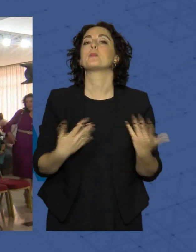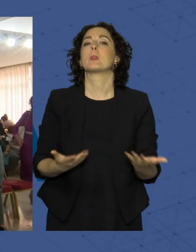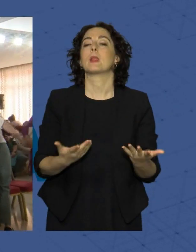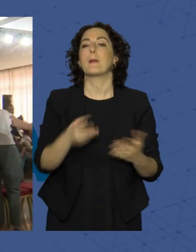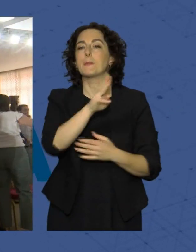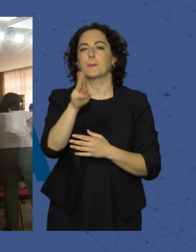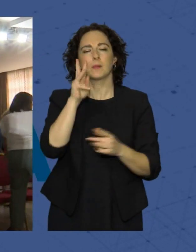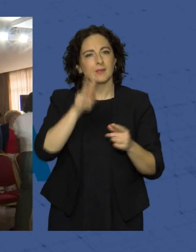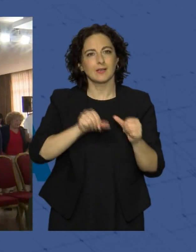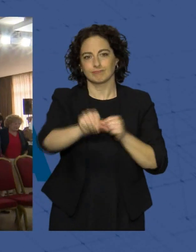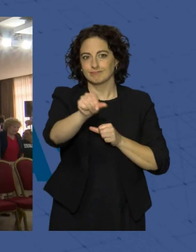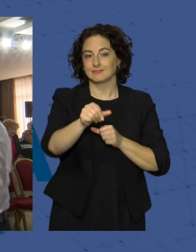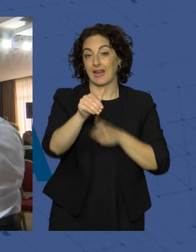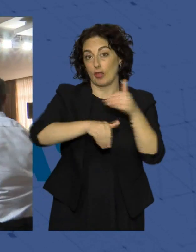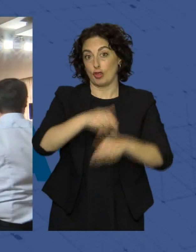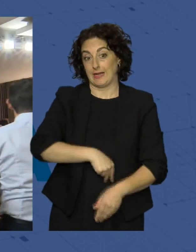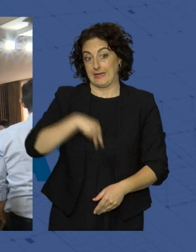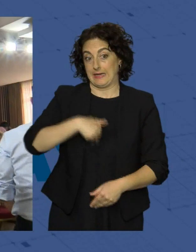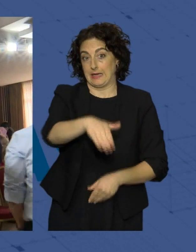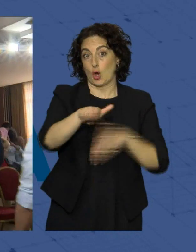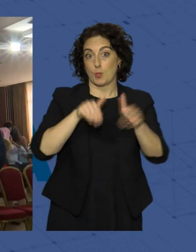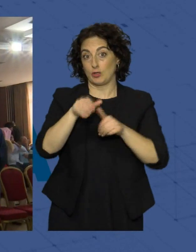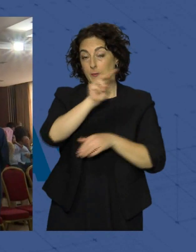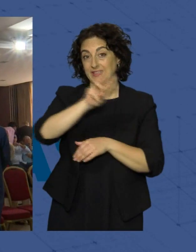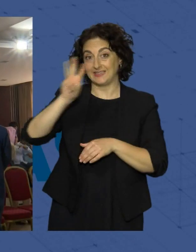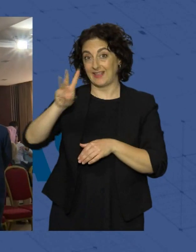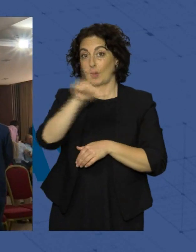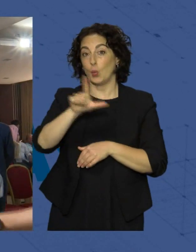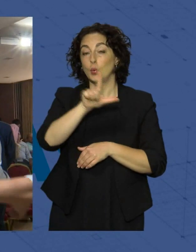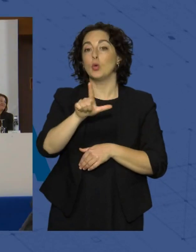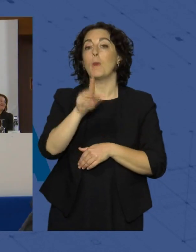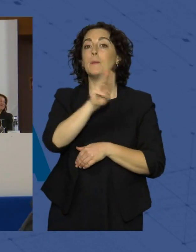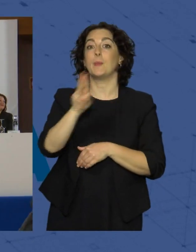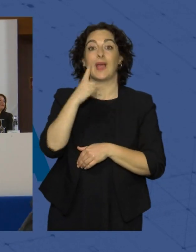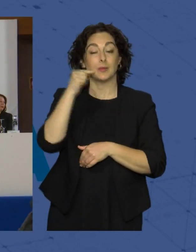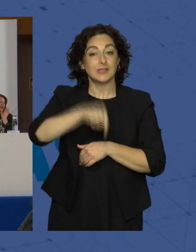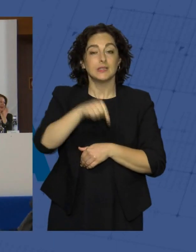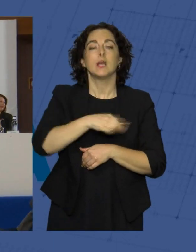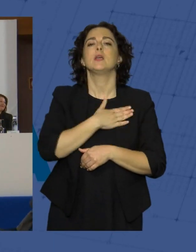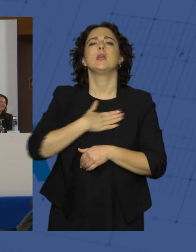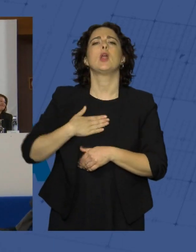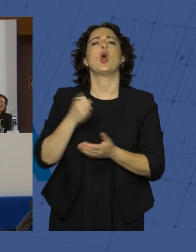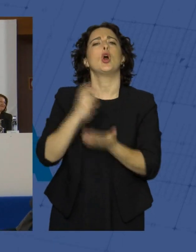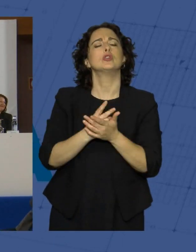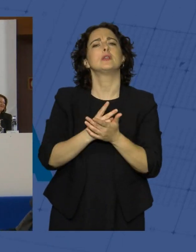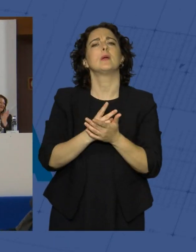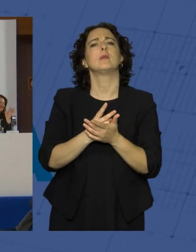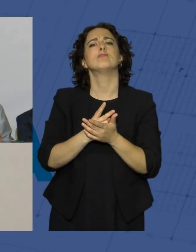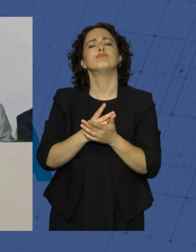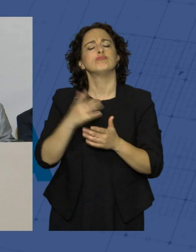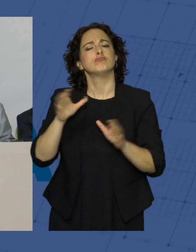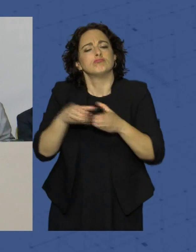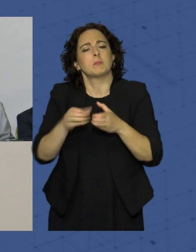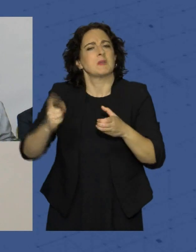a las elecciones generales convocadas para el 23 de julio. Los populares almerienses quieren volver a ser el bastión más